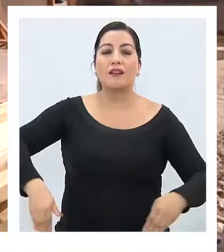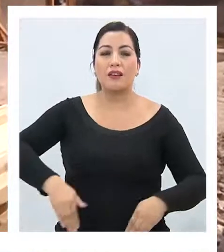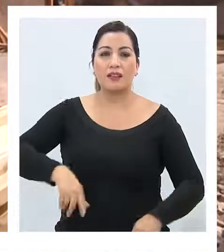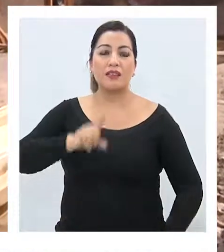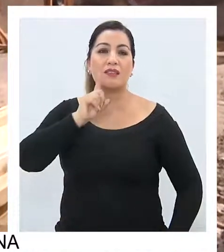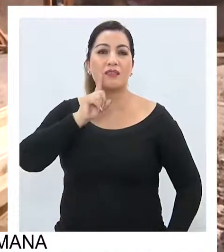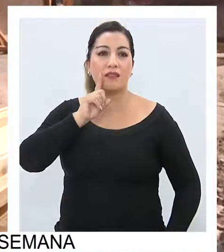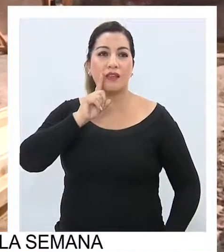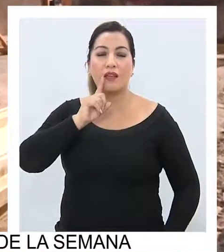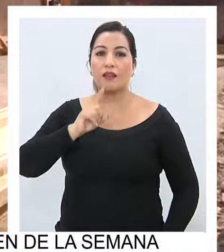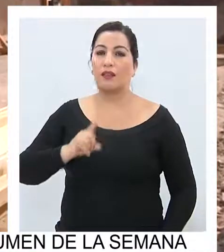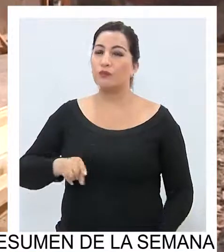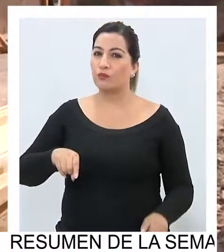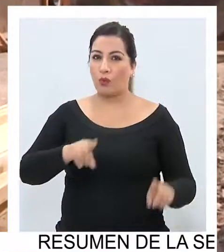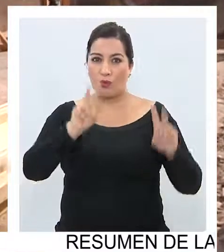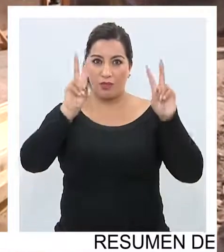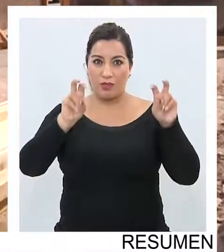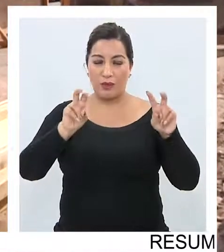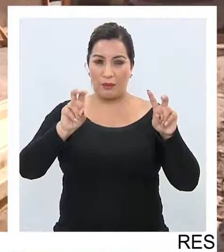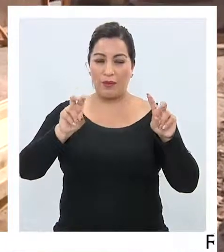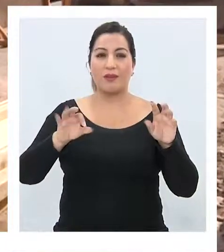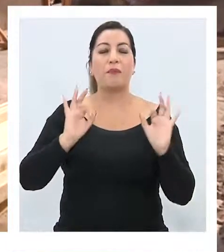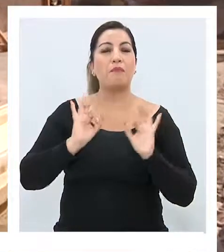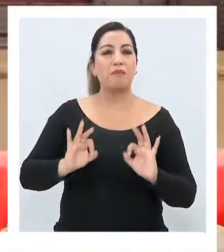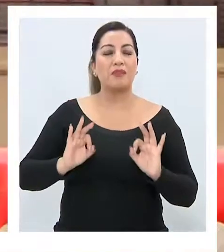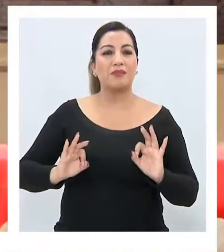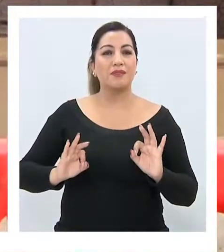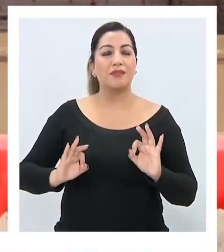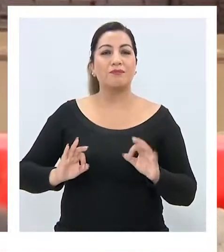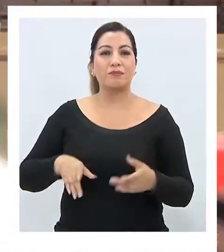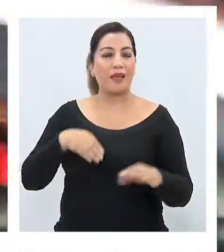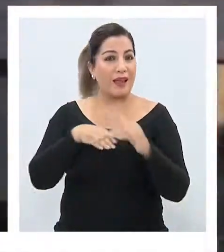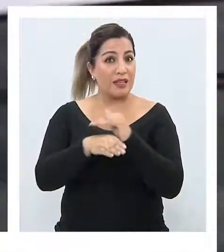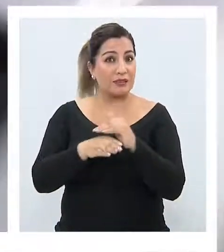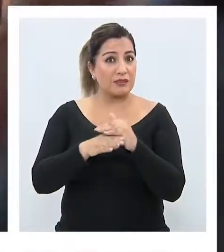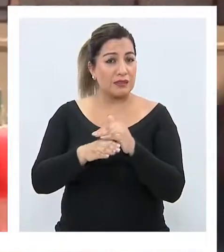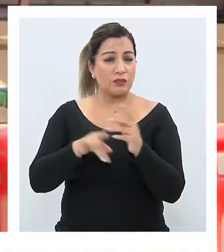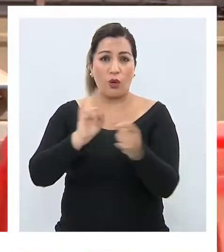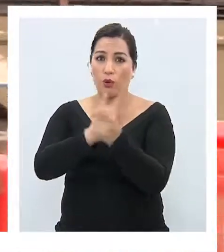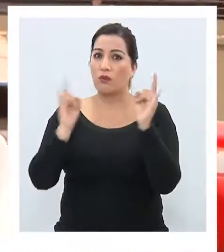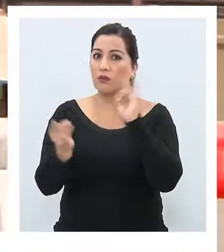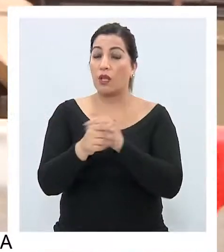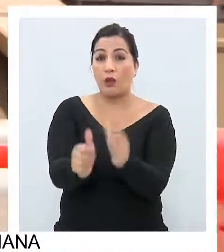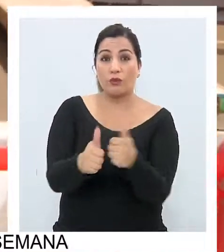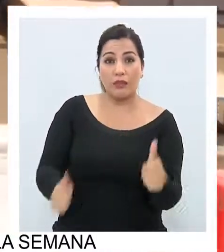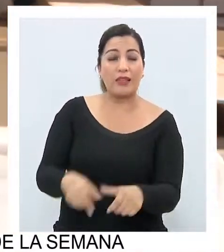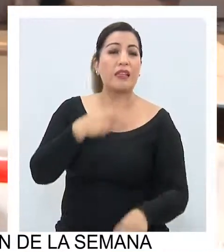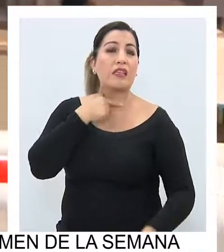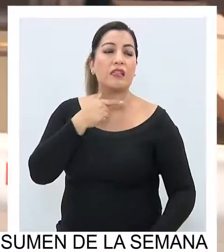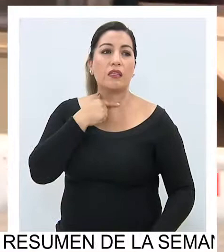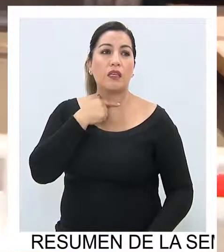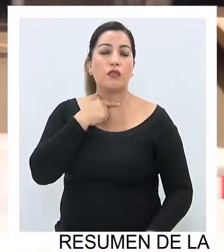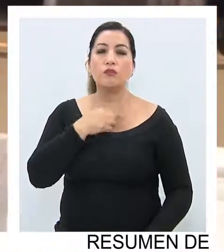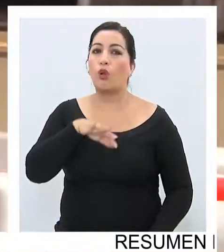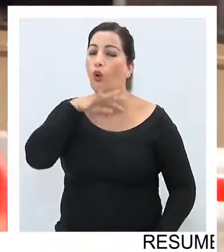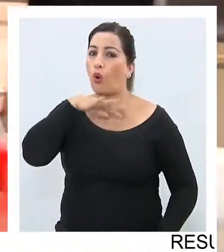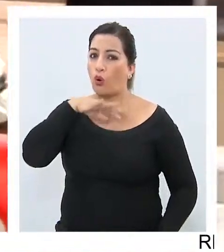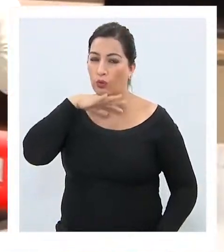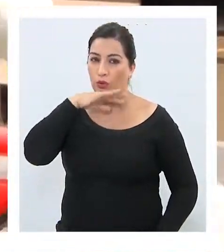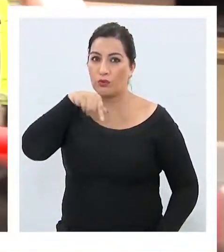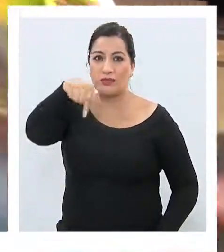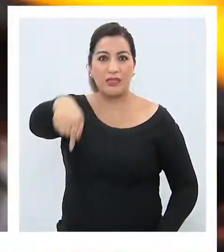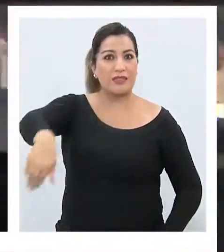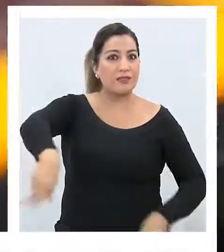con dispositivos especiales para la accesibilidad universal, las autoridades esperan que todos los que usan esta